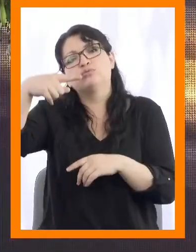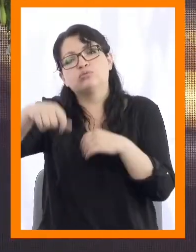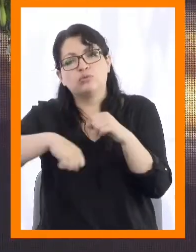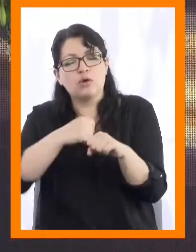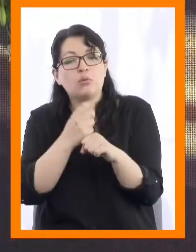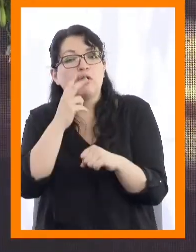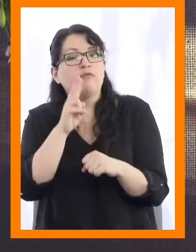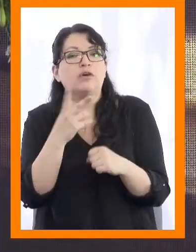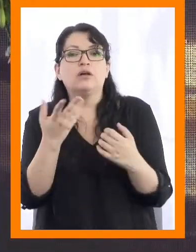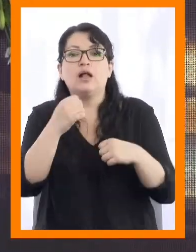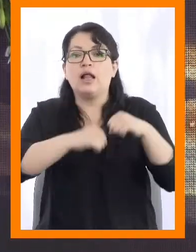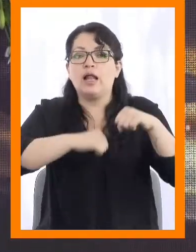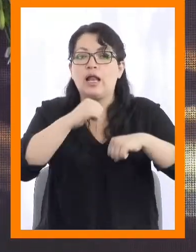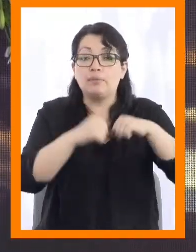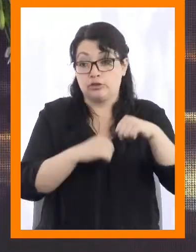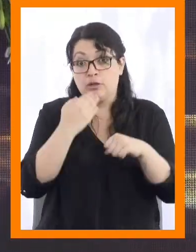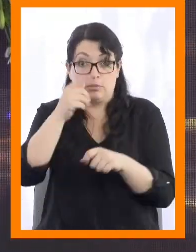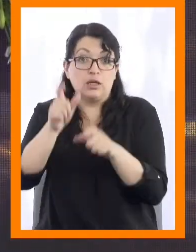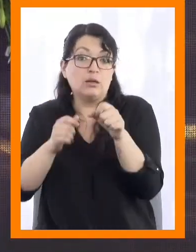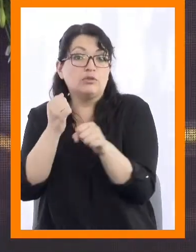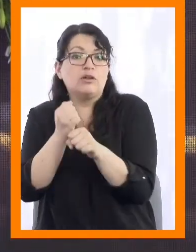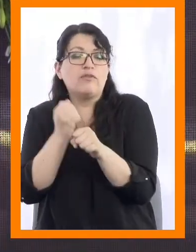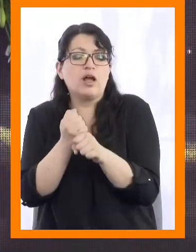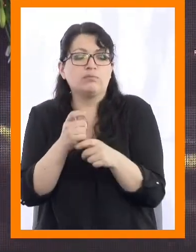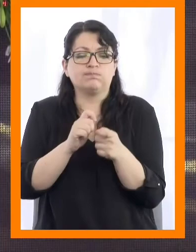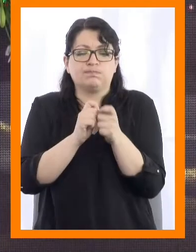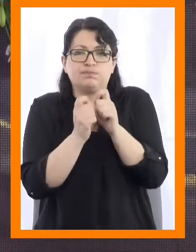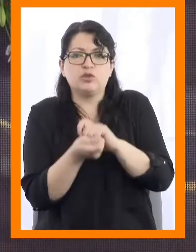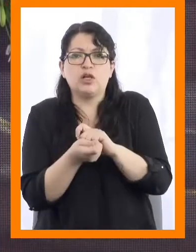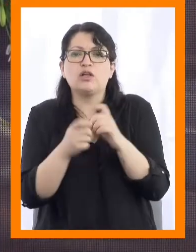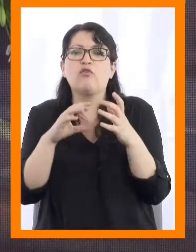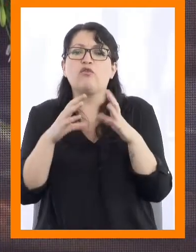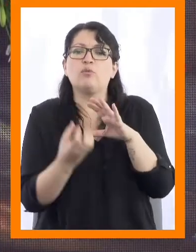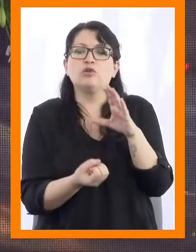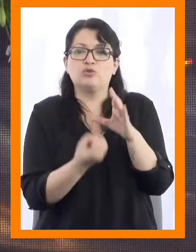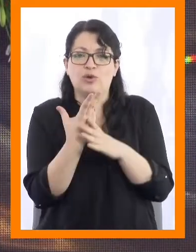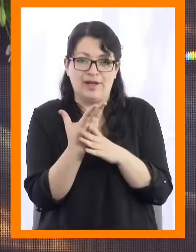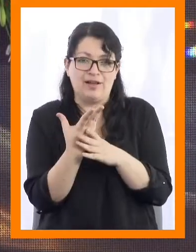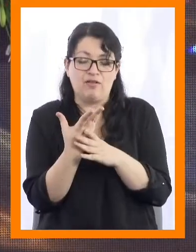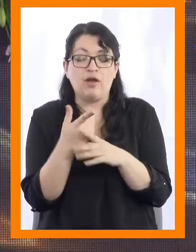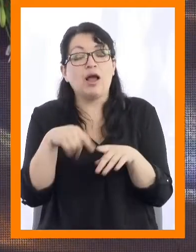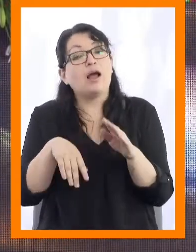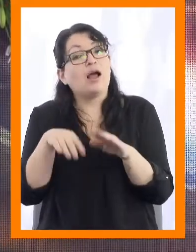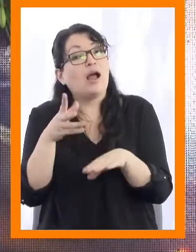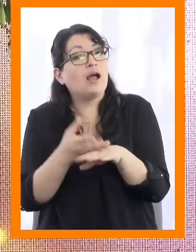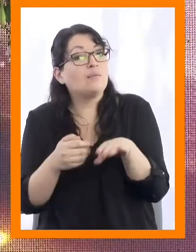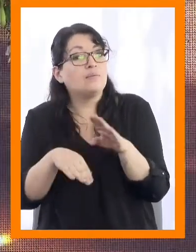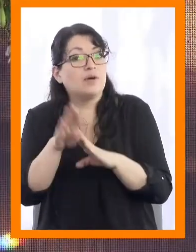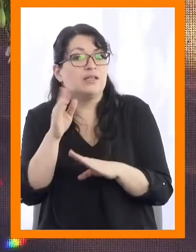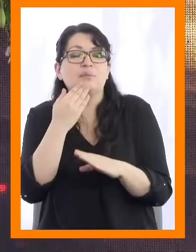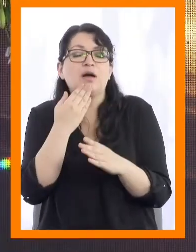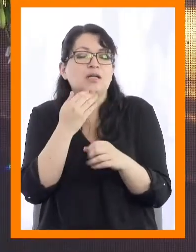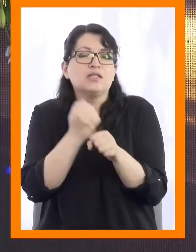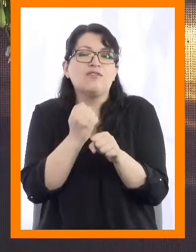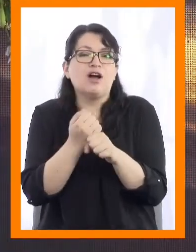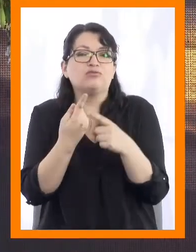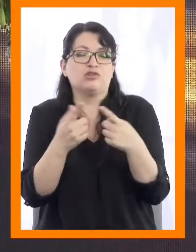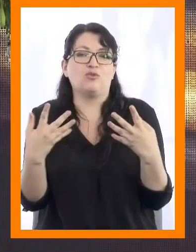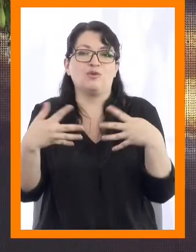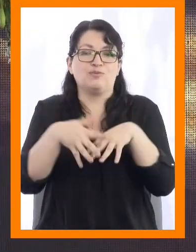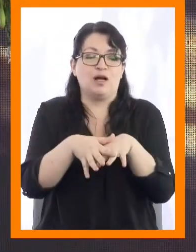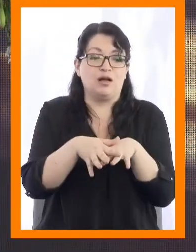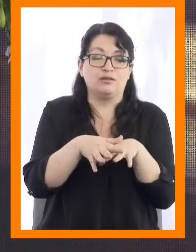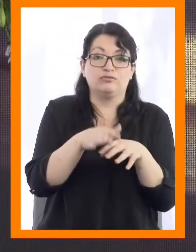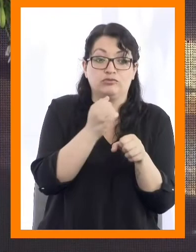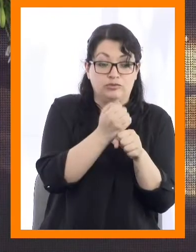cómo las empresas y los trabajadores se adoptan a este nuevo mundo, donde predominarán las formas de trabajo híbridas. Para quienes